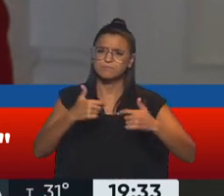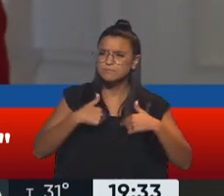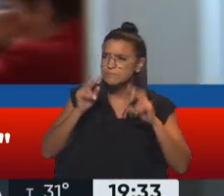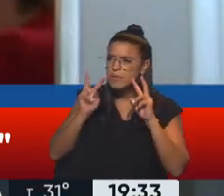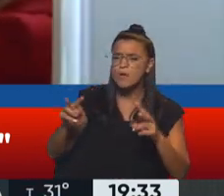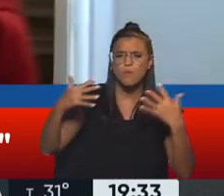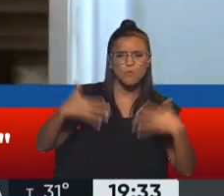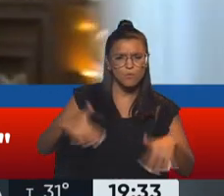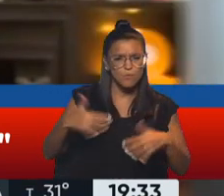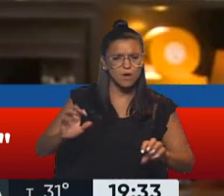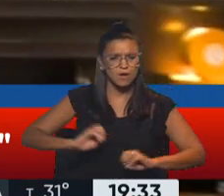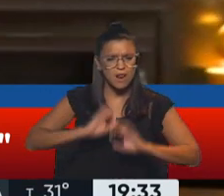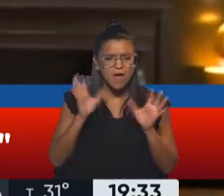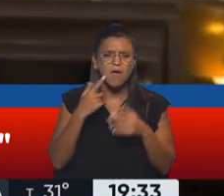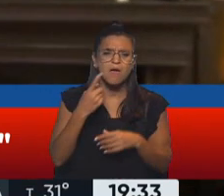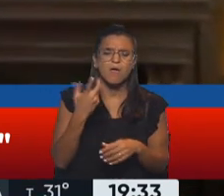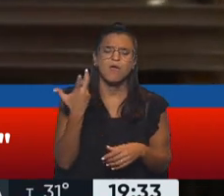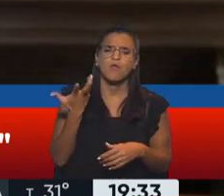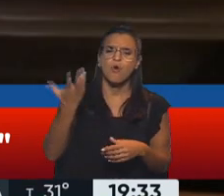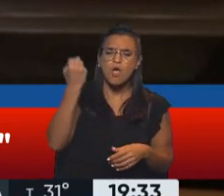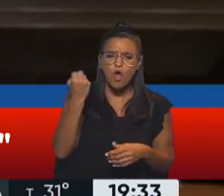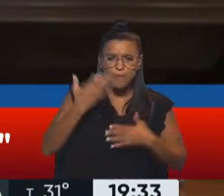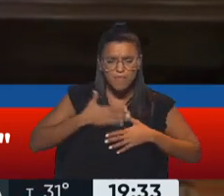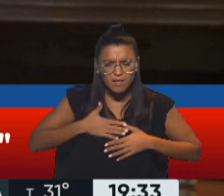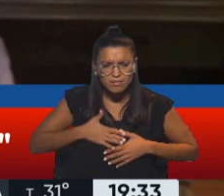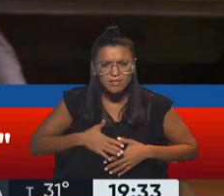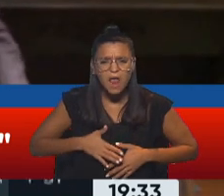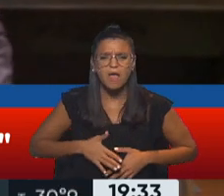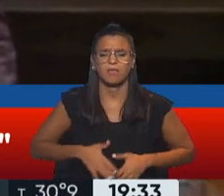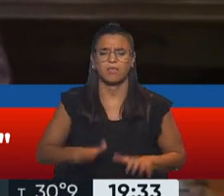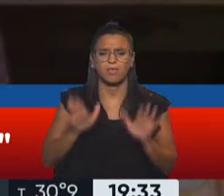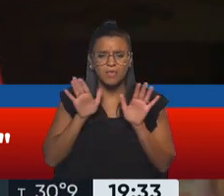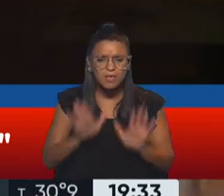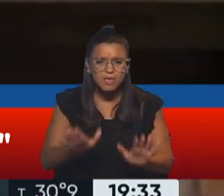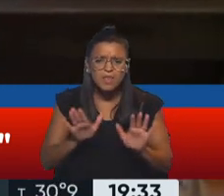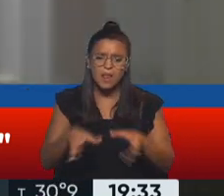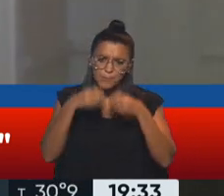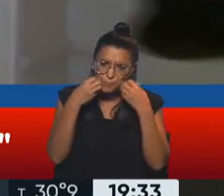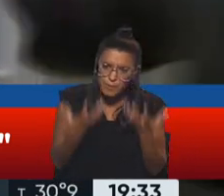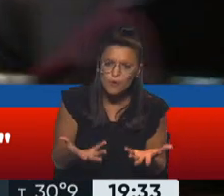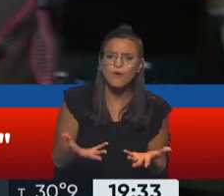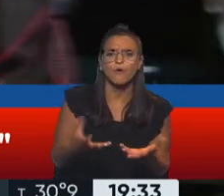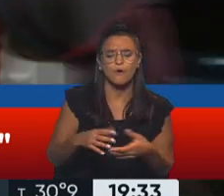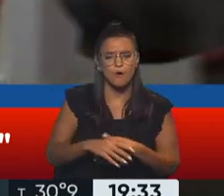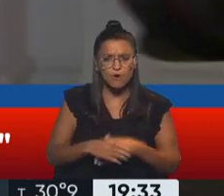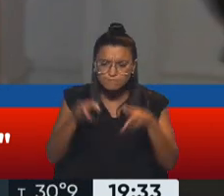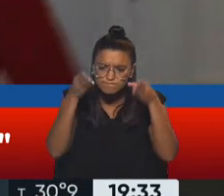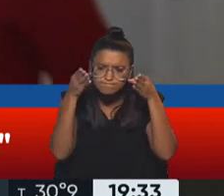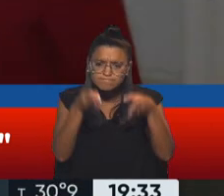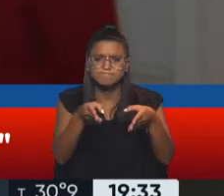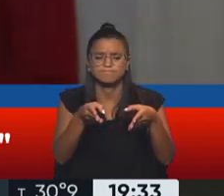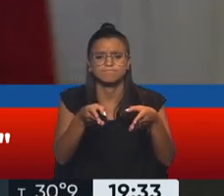al desafío de una economía más tranquila, más tranquila, más sana, más enfocada